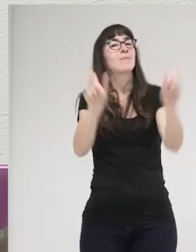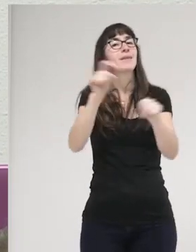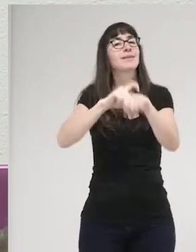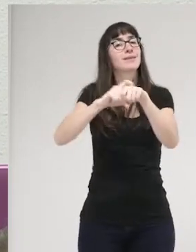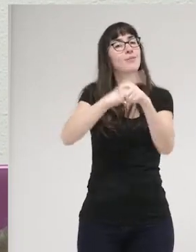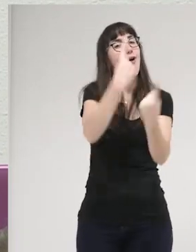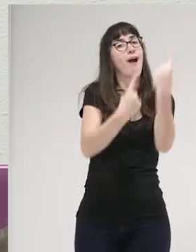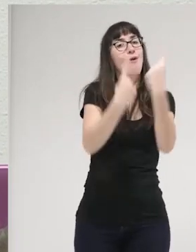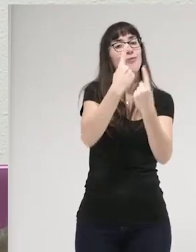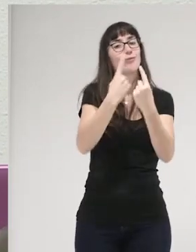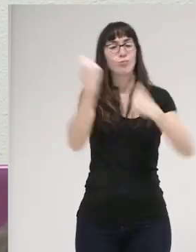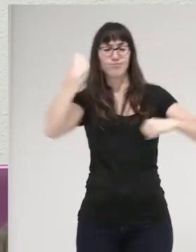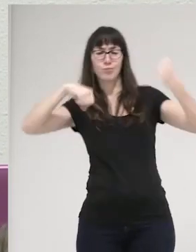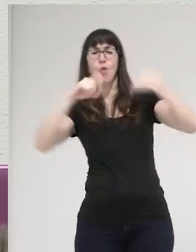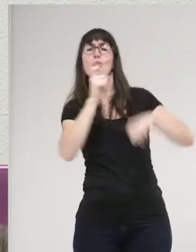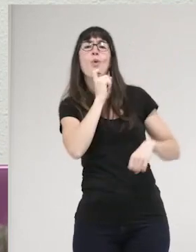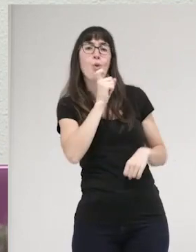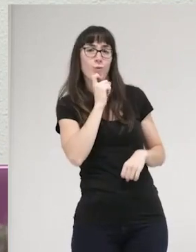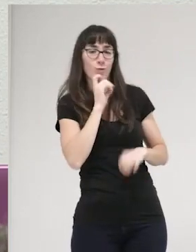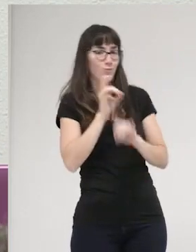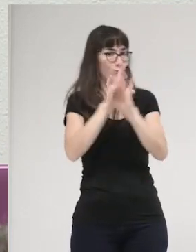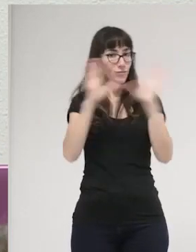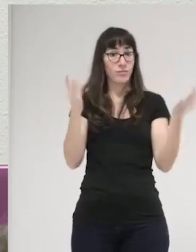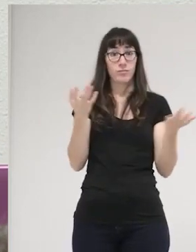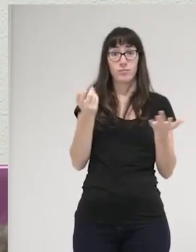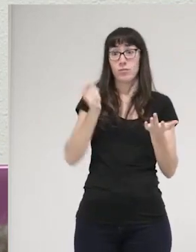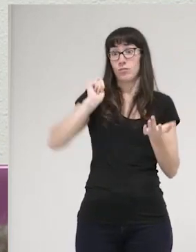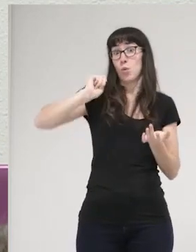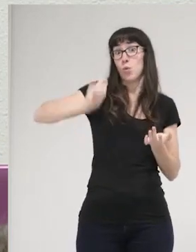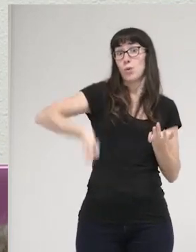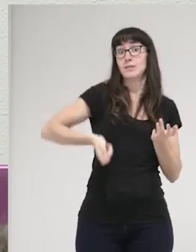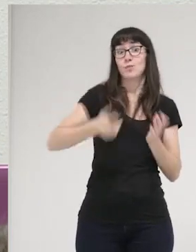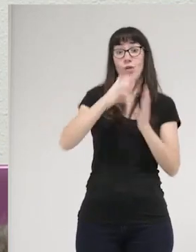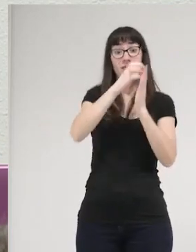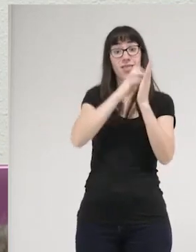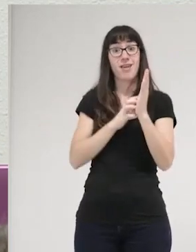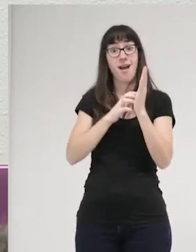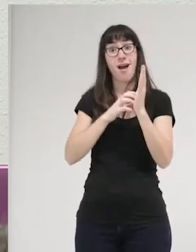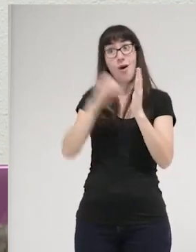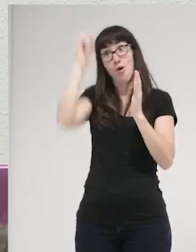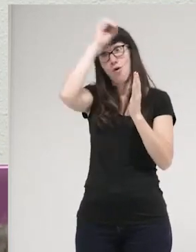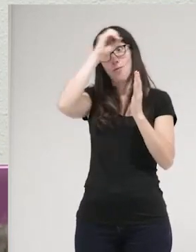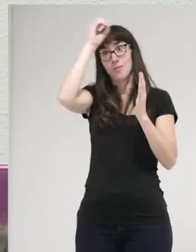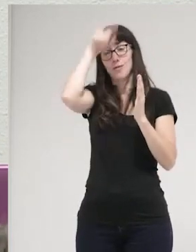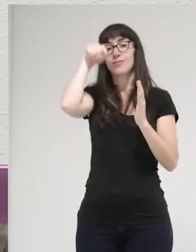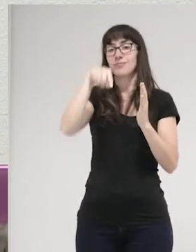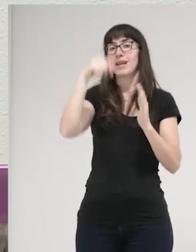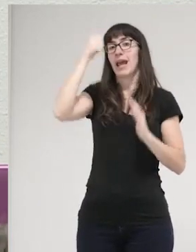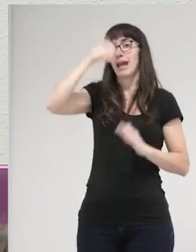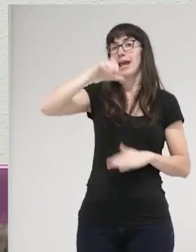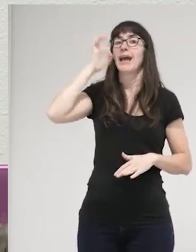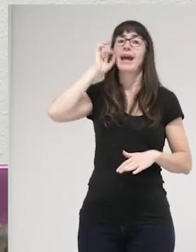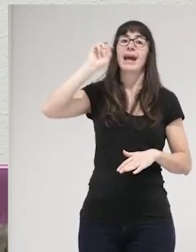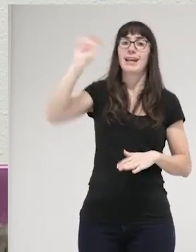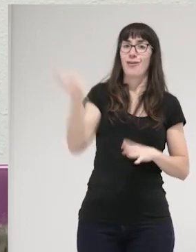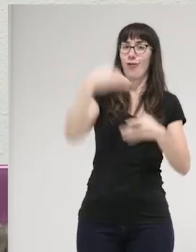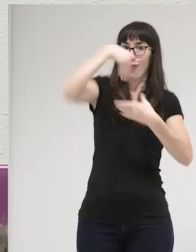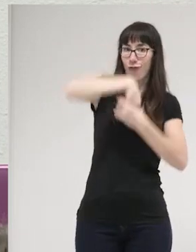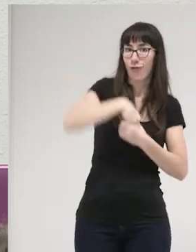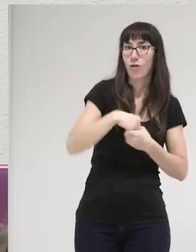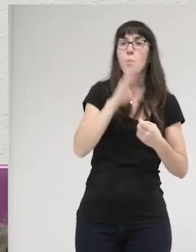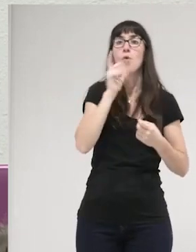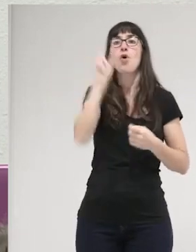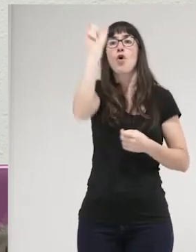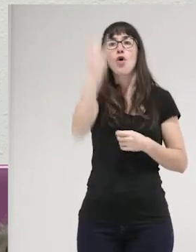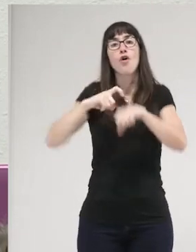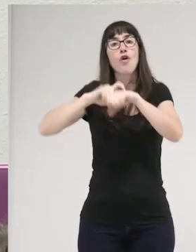da una clara imagen de cómo el discurso jurisprudencial es una tecnología de género cómo está no sólo representando una feminidad sino que